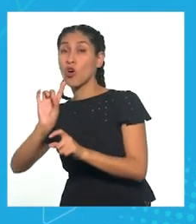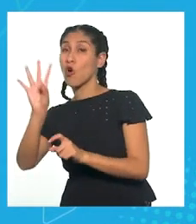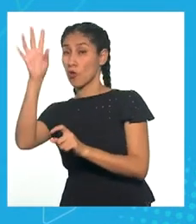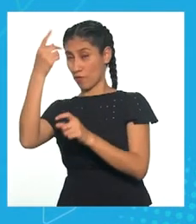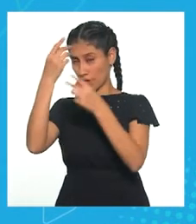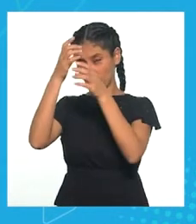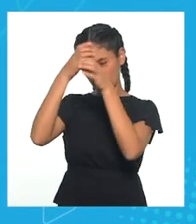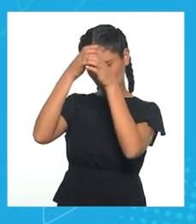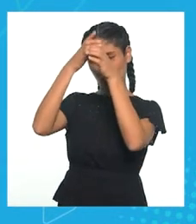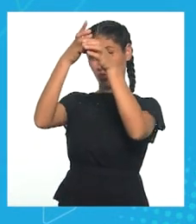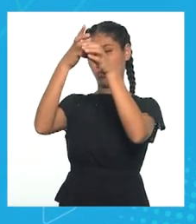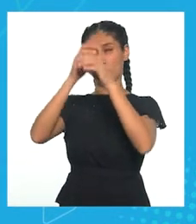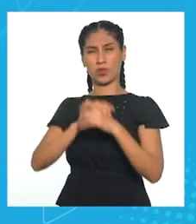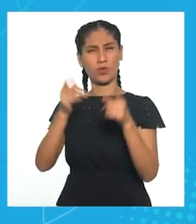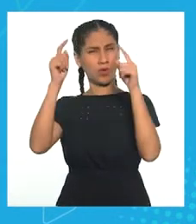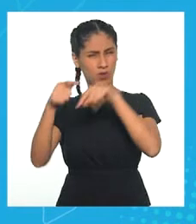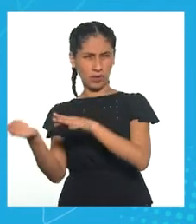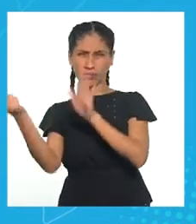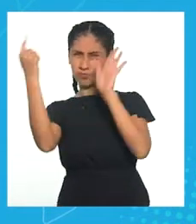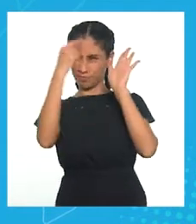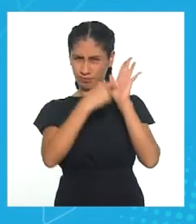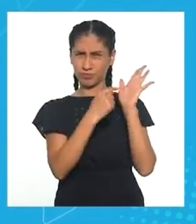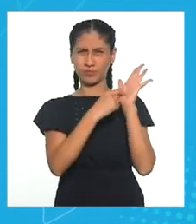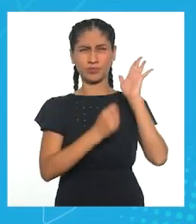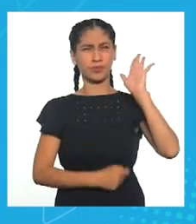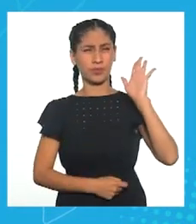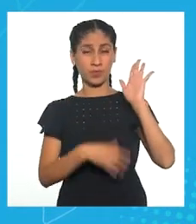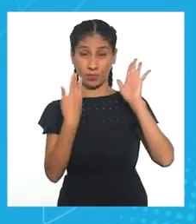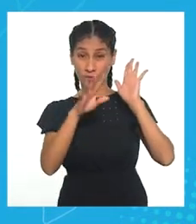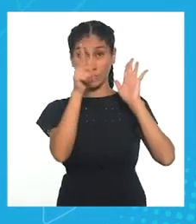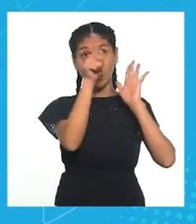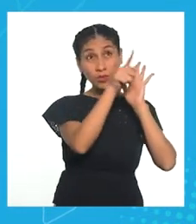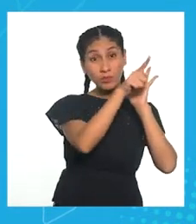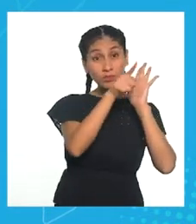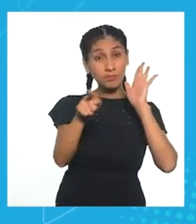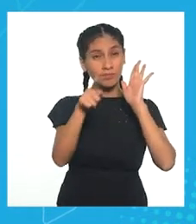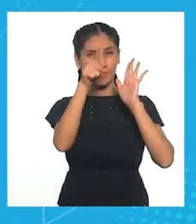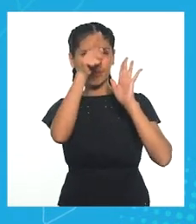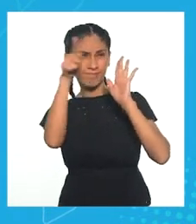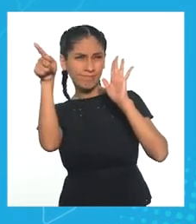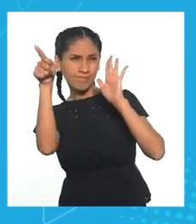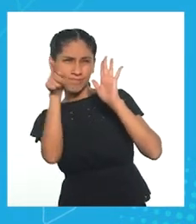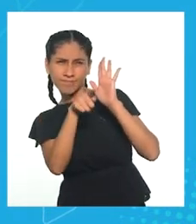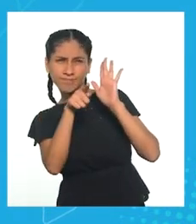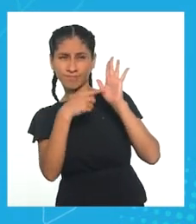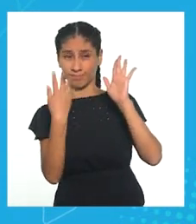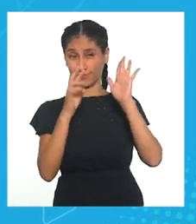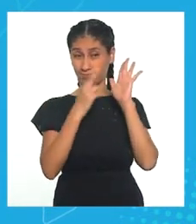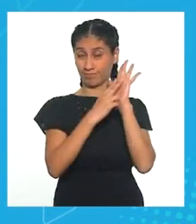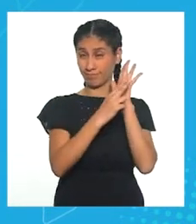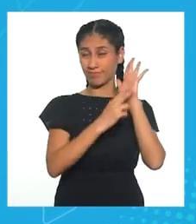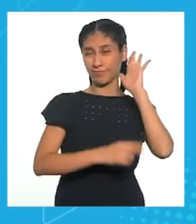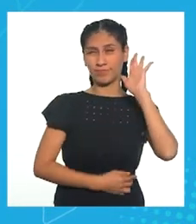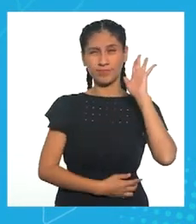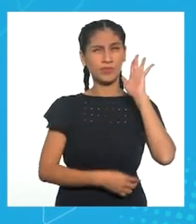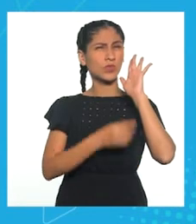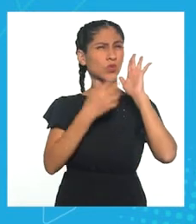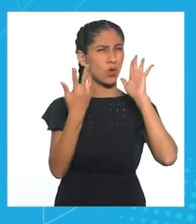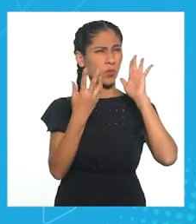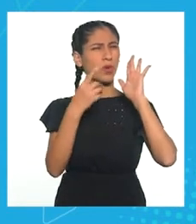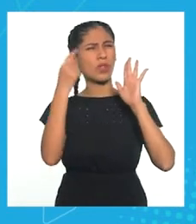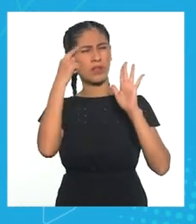Ahora, volviendo a la gráfica. Después de explayarnos en todas las ideas y ángulos en los que hayamos podido pensar,